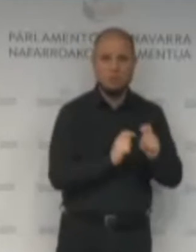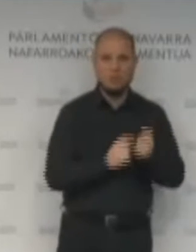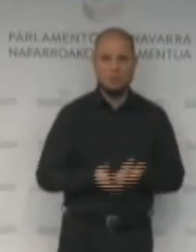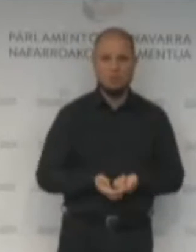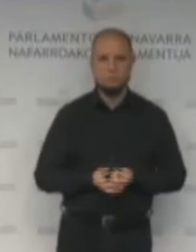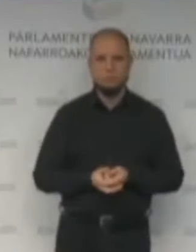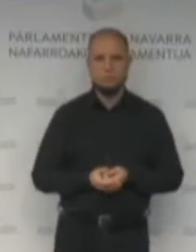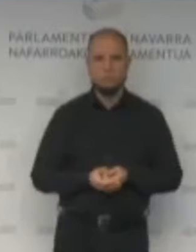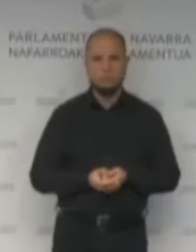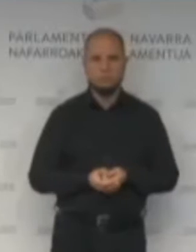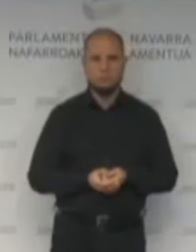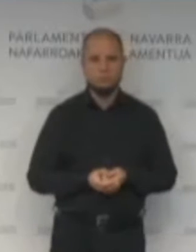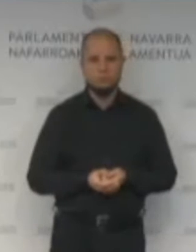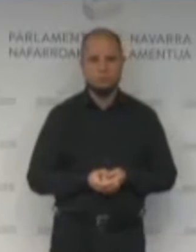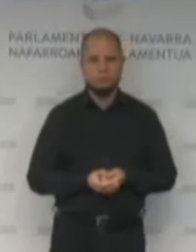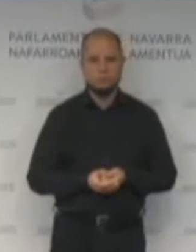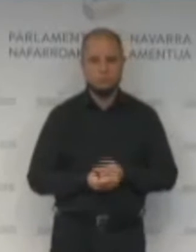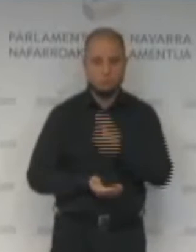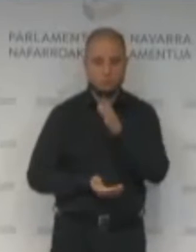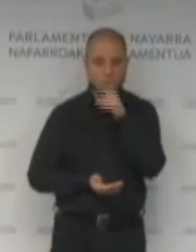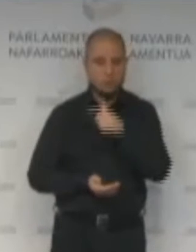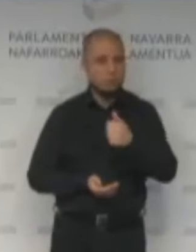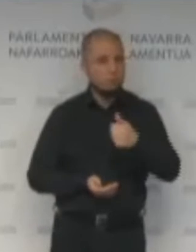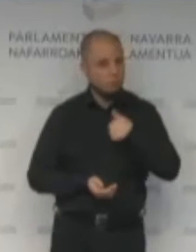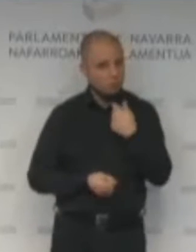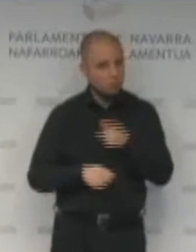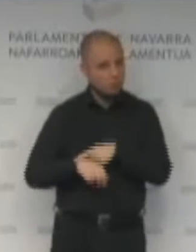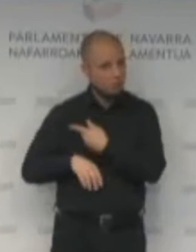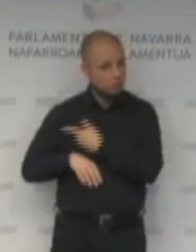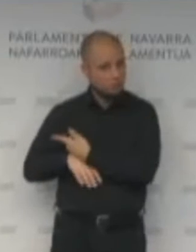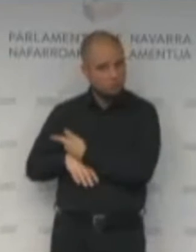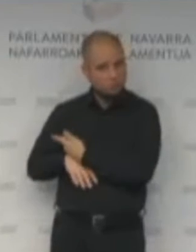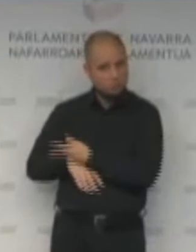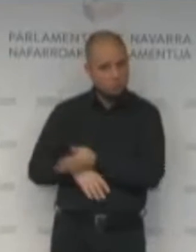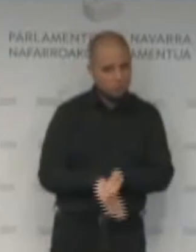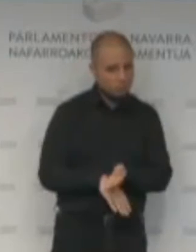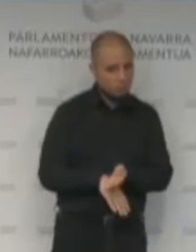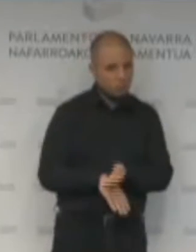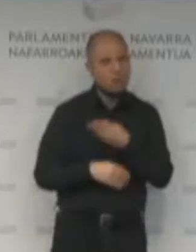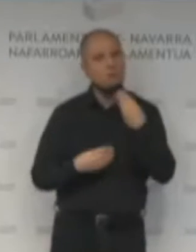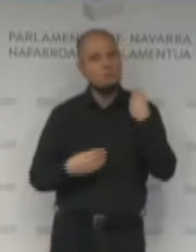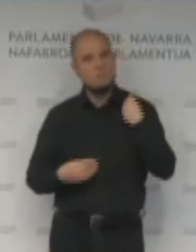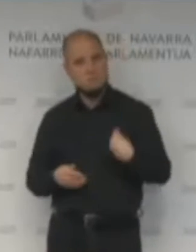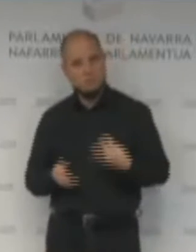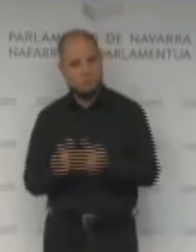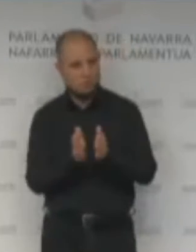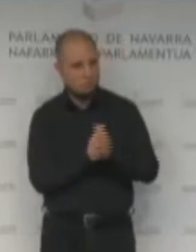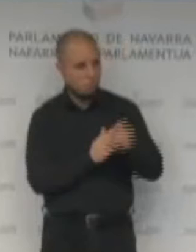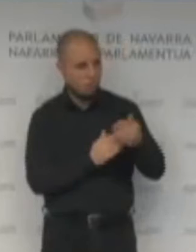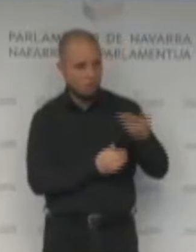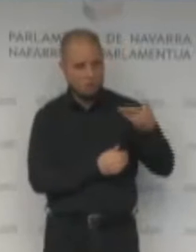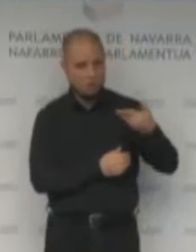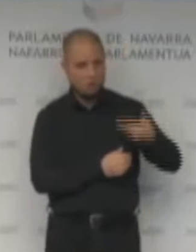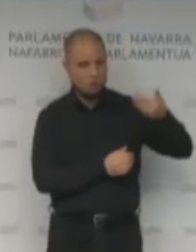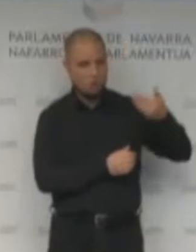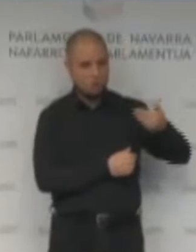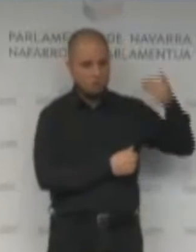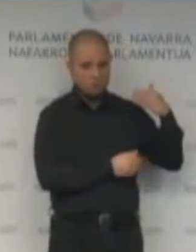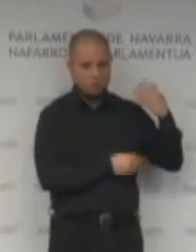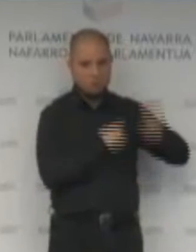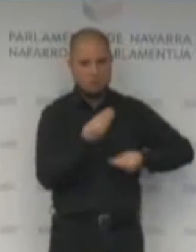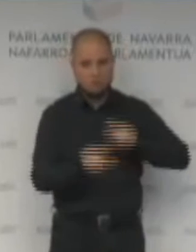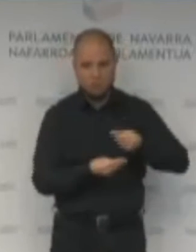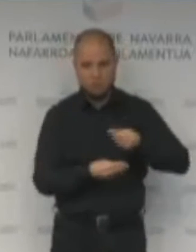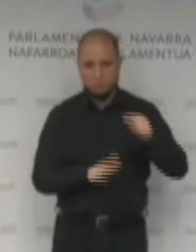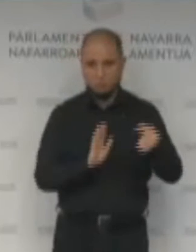sí quiero pasar y aprovechar que me queda un poquito de tiempo para hacer lo mismo que mis compañeros y prolongar el debate del